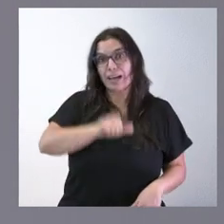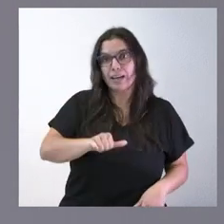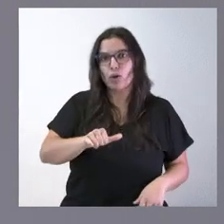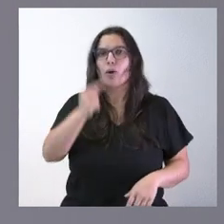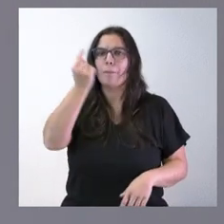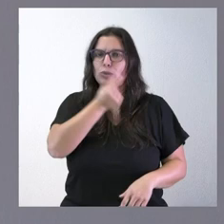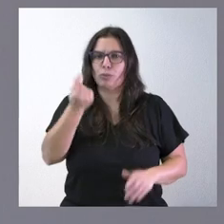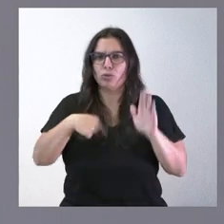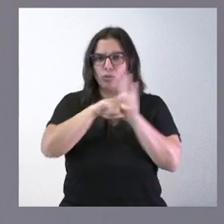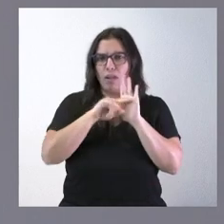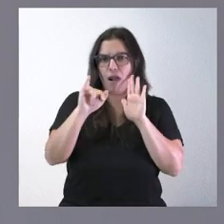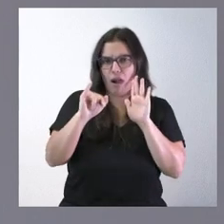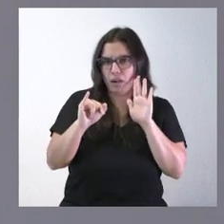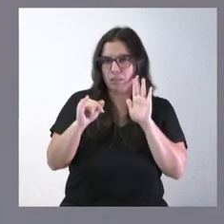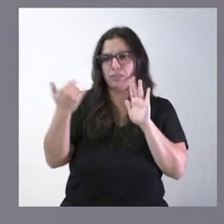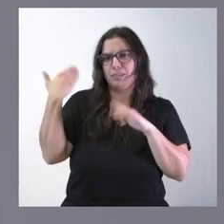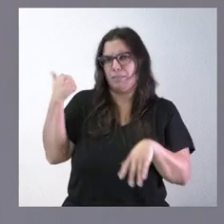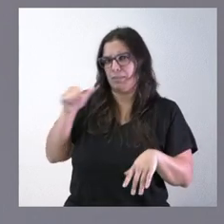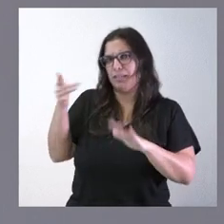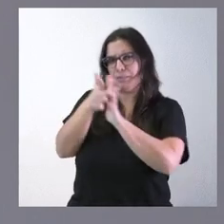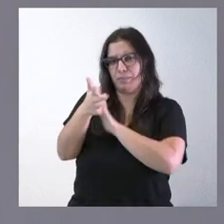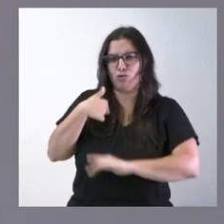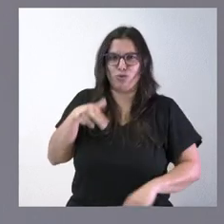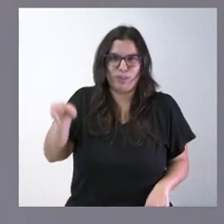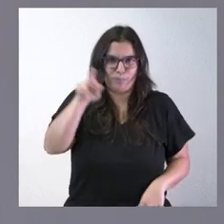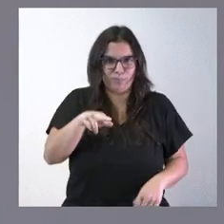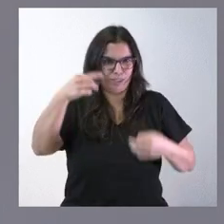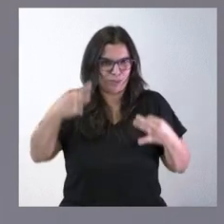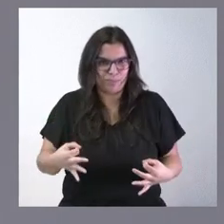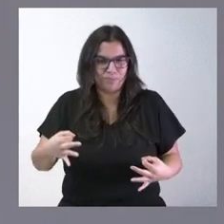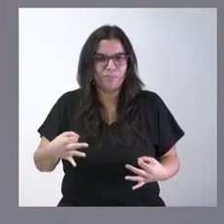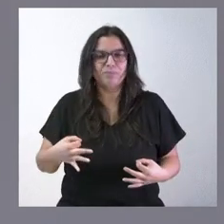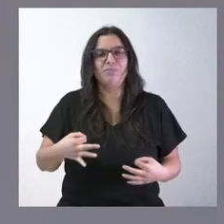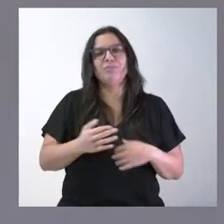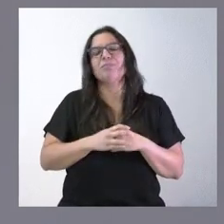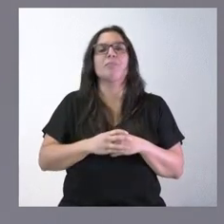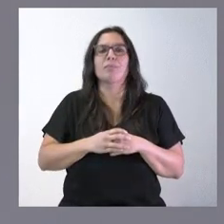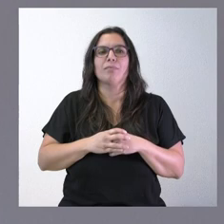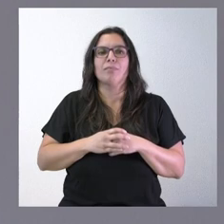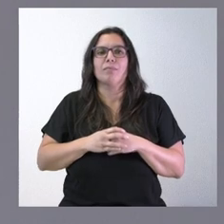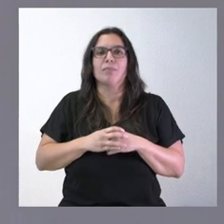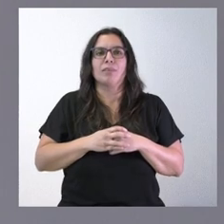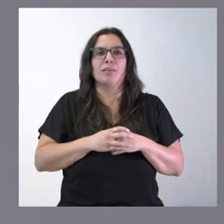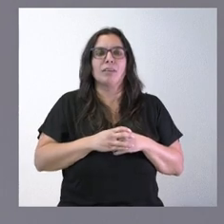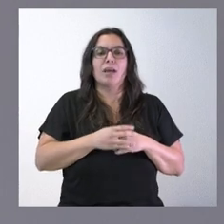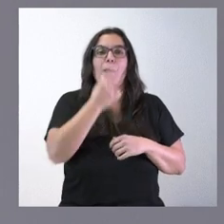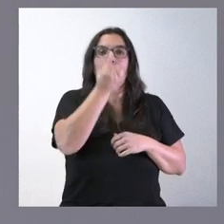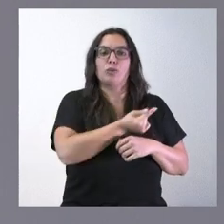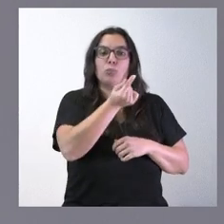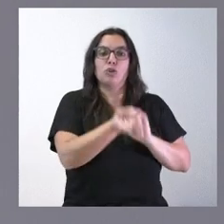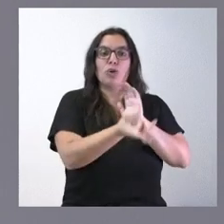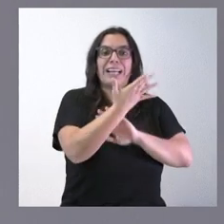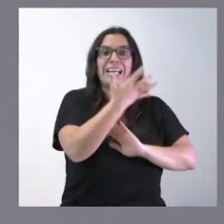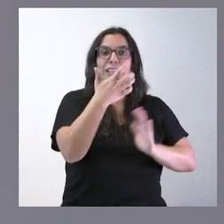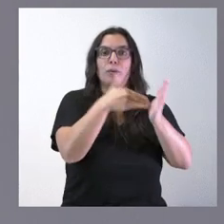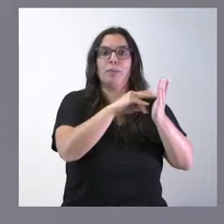presupuesto como se dijo la pasada semana yo lo reitero y eso no va en contra a que creamos una dotación presupuestaria de 500.000